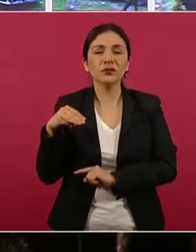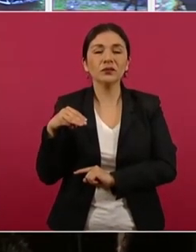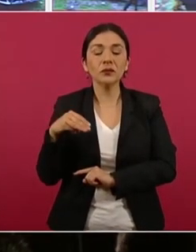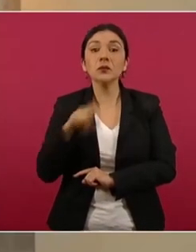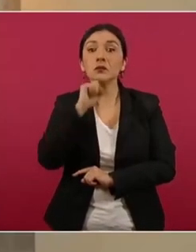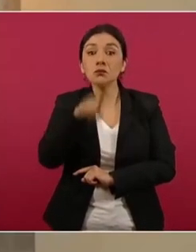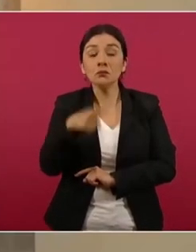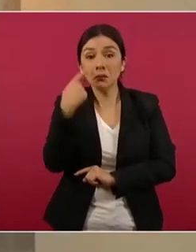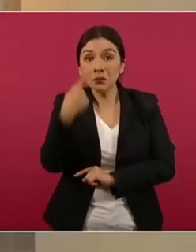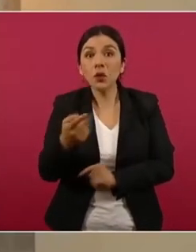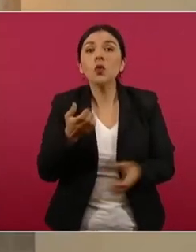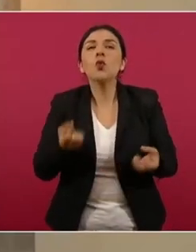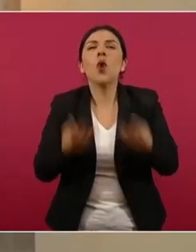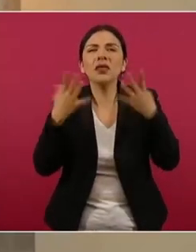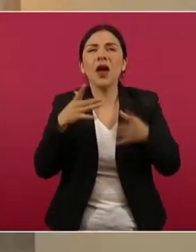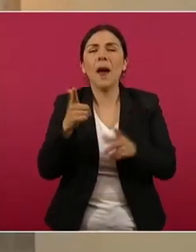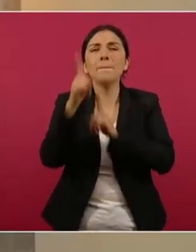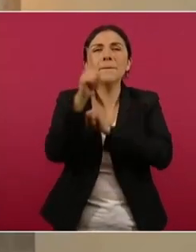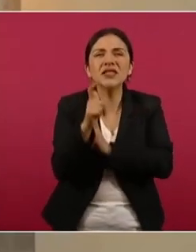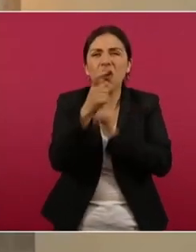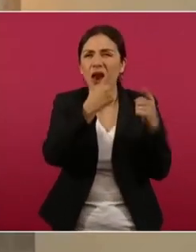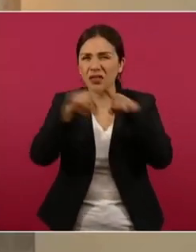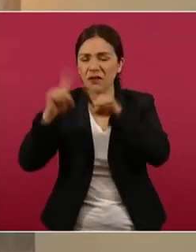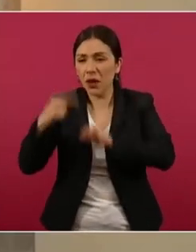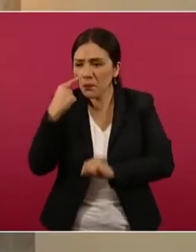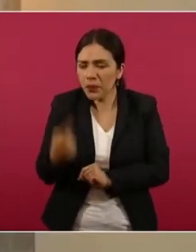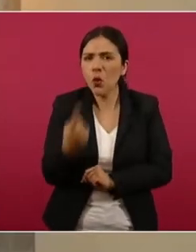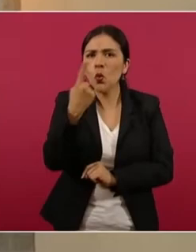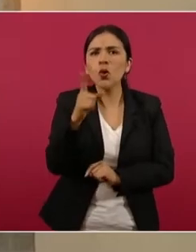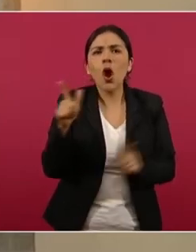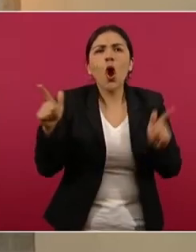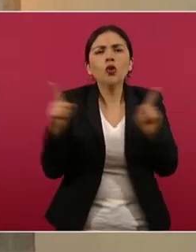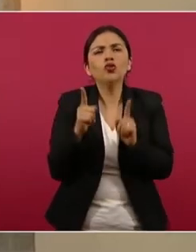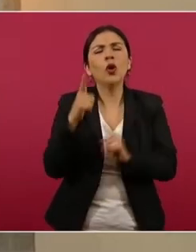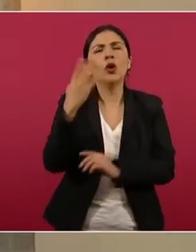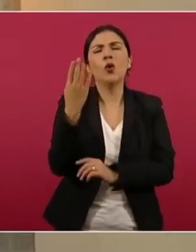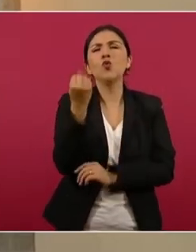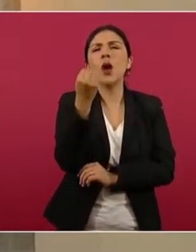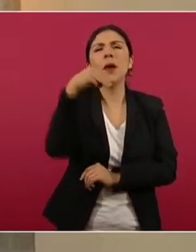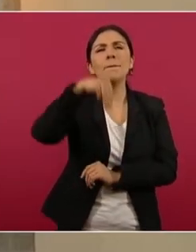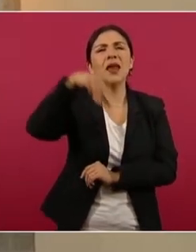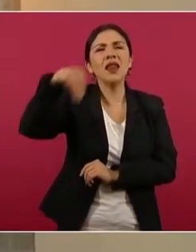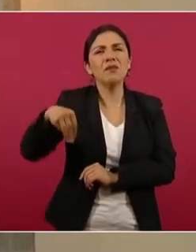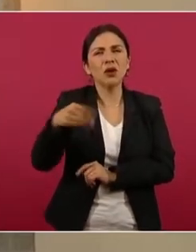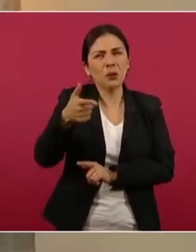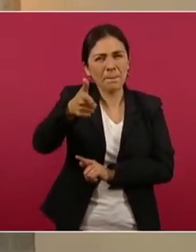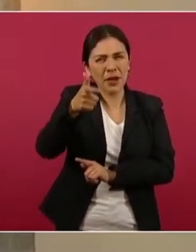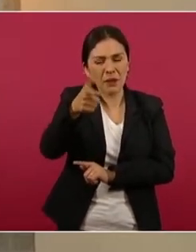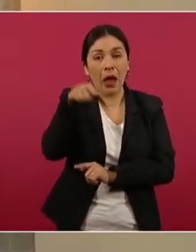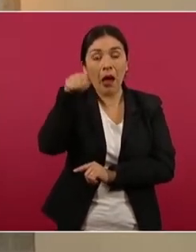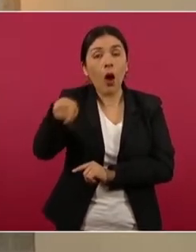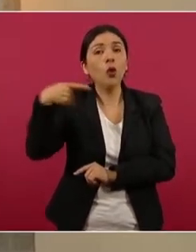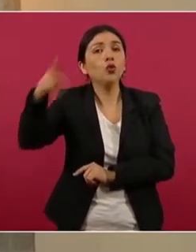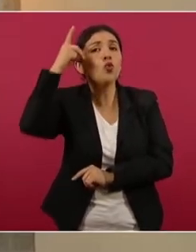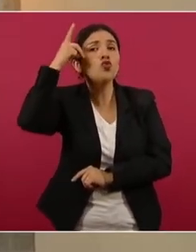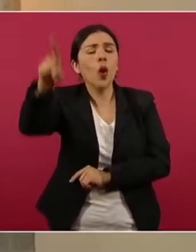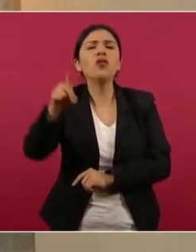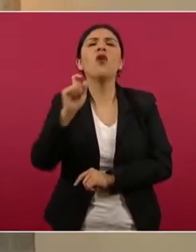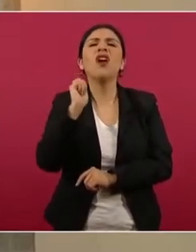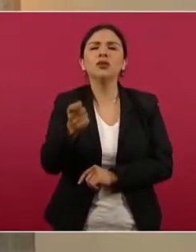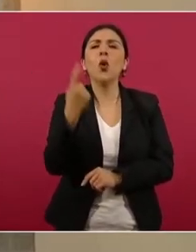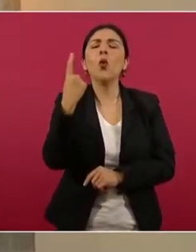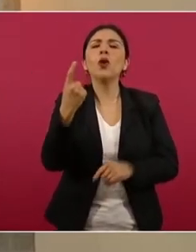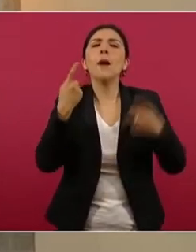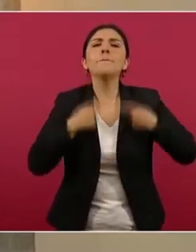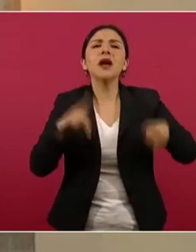de las armas que fueron asegurados se encontró un arma corta nueve milímetros que pertenecía a uno de los